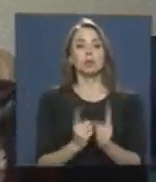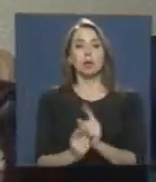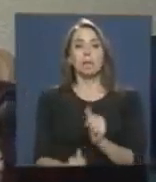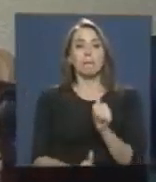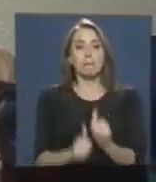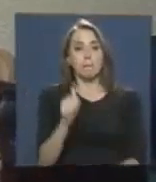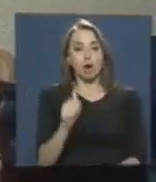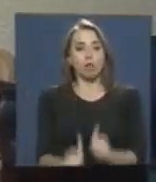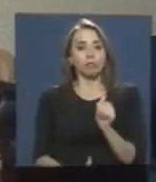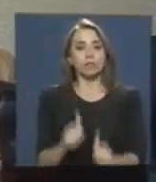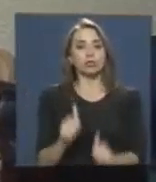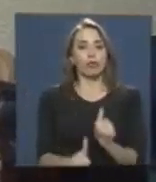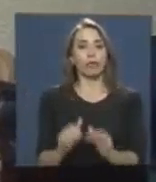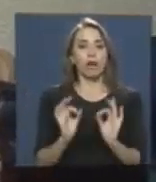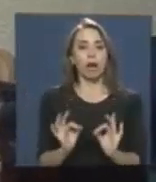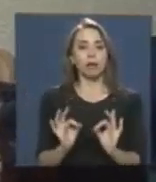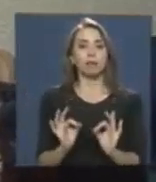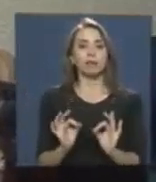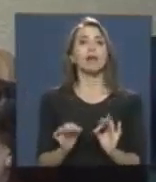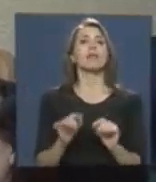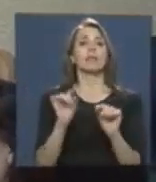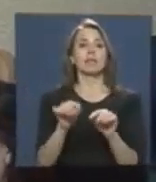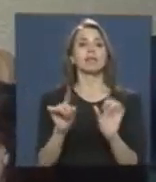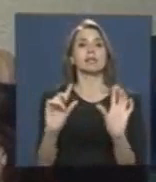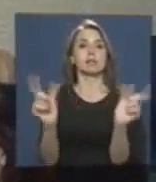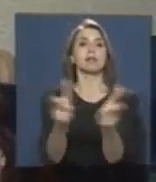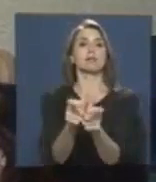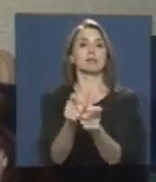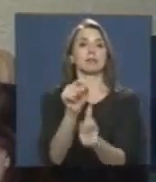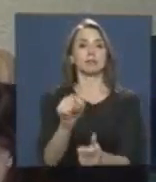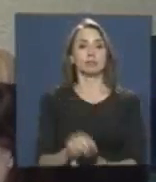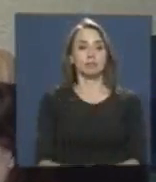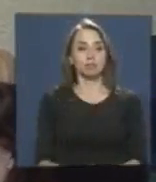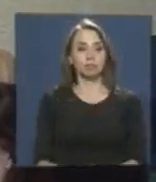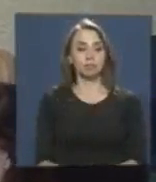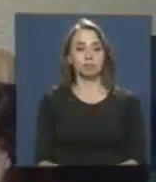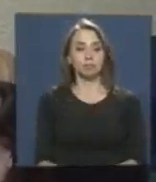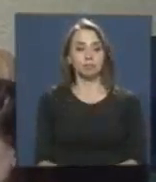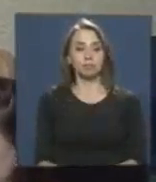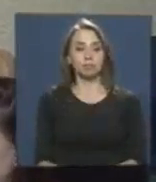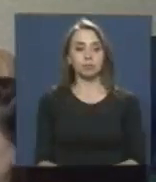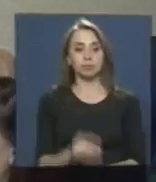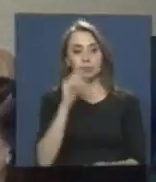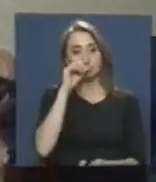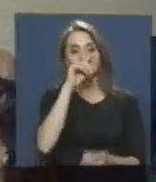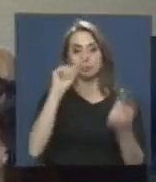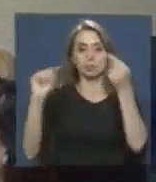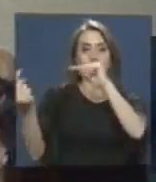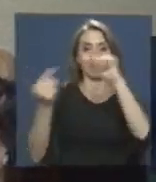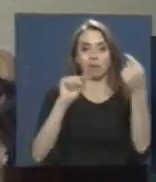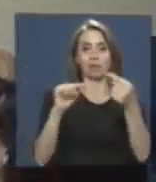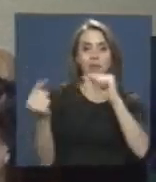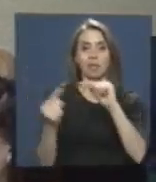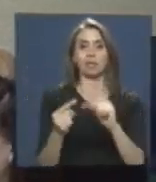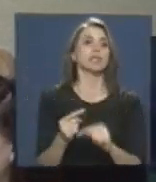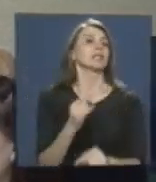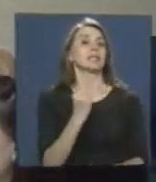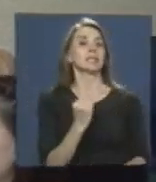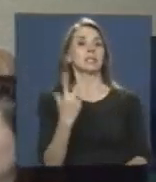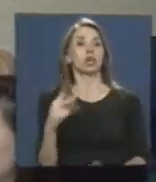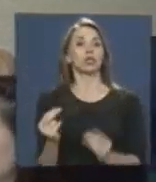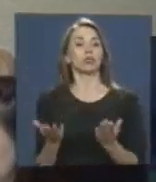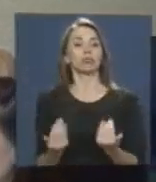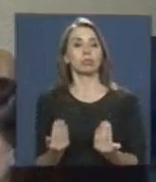aún más este tipo de instancias. Sin duda, hay un debate abierto en torno, si es necesario o no,